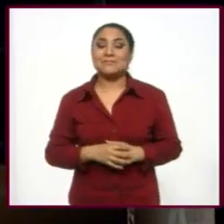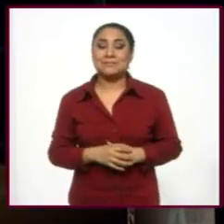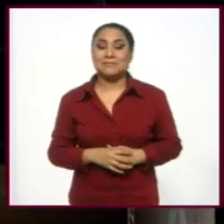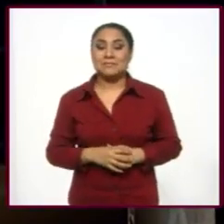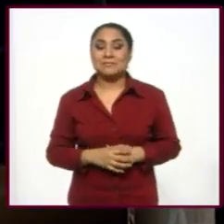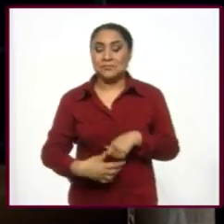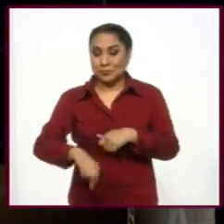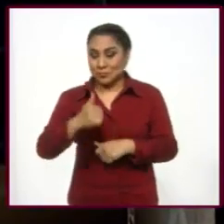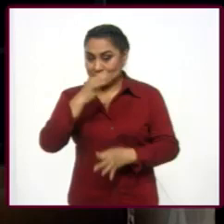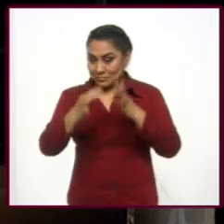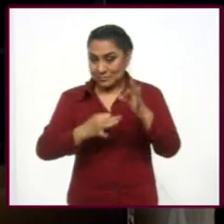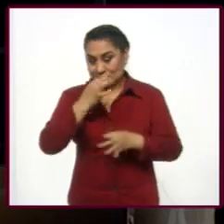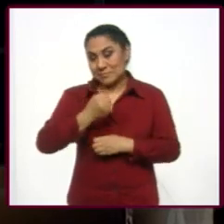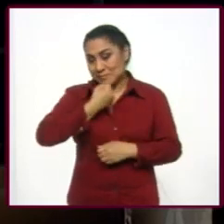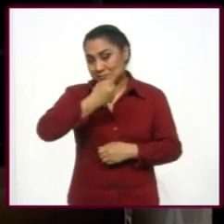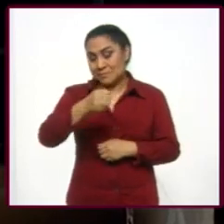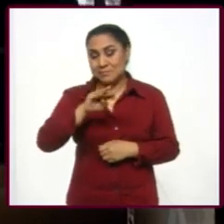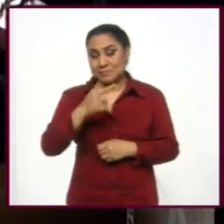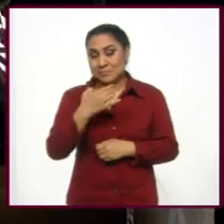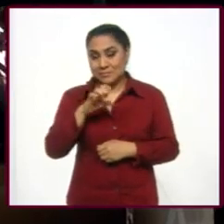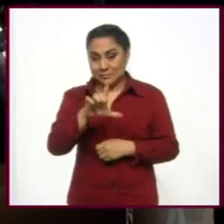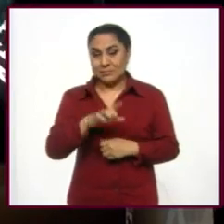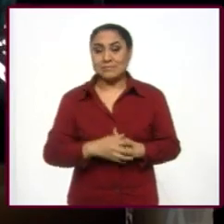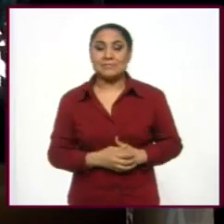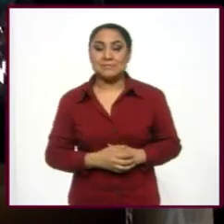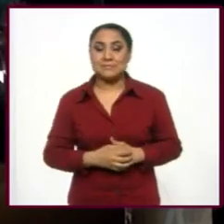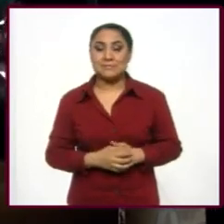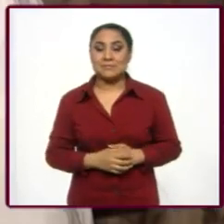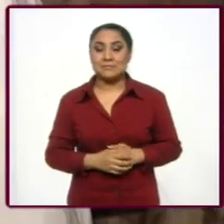11 Noticias, Miguel de la Cruz.